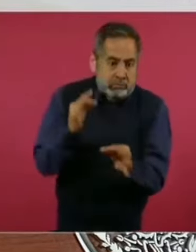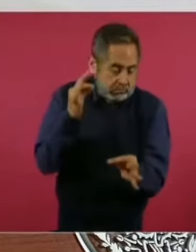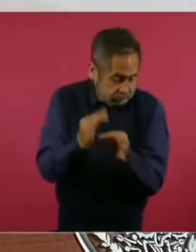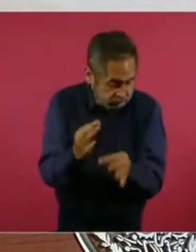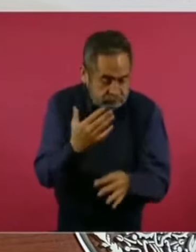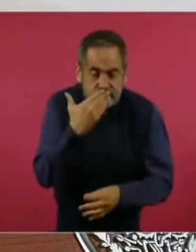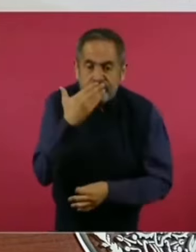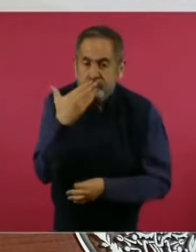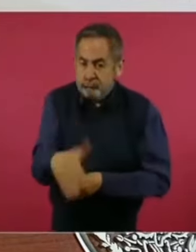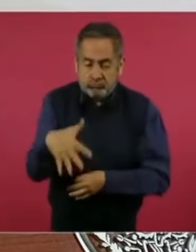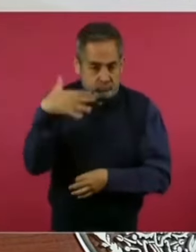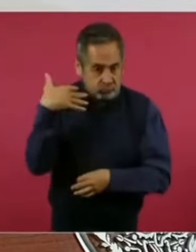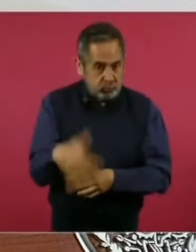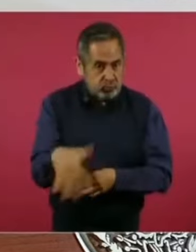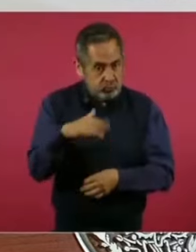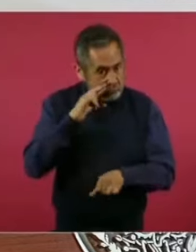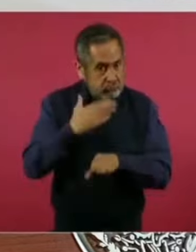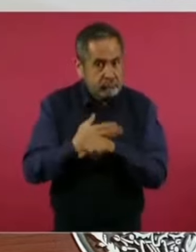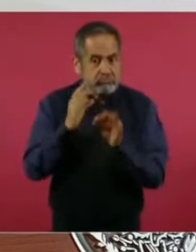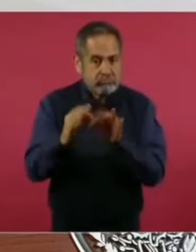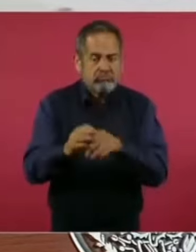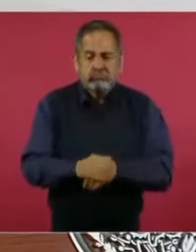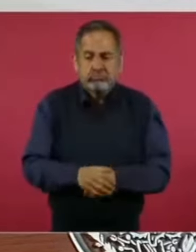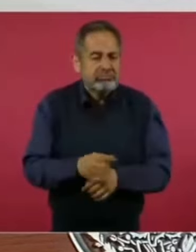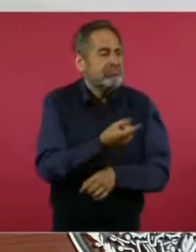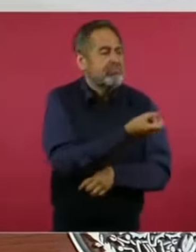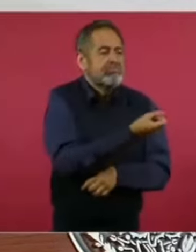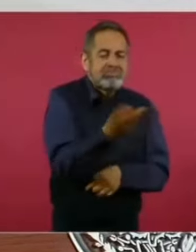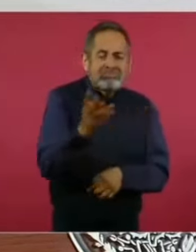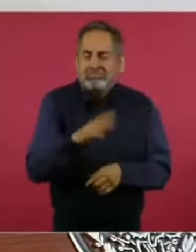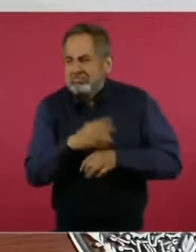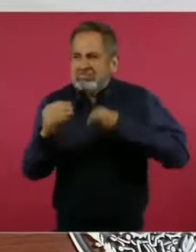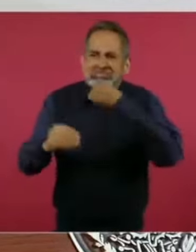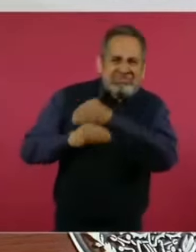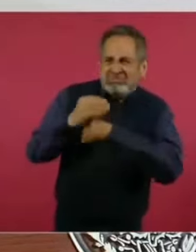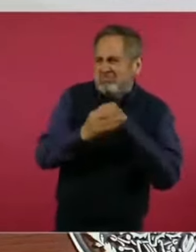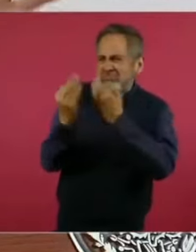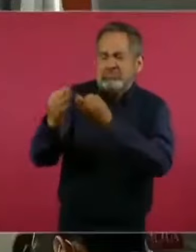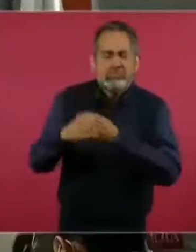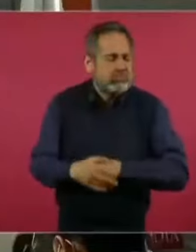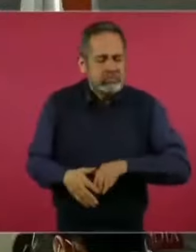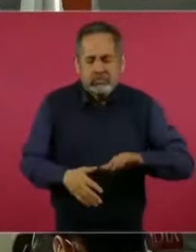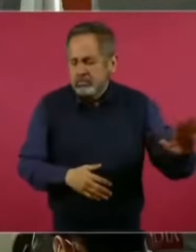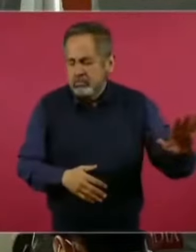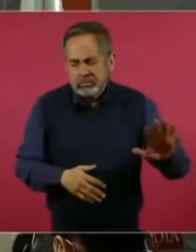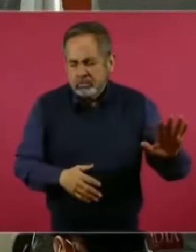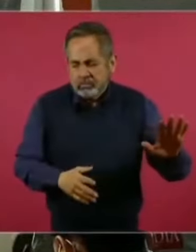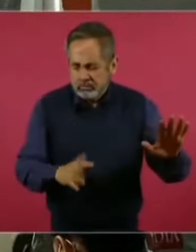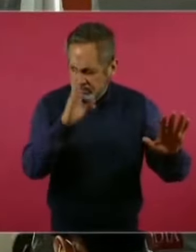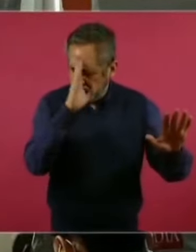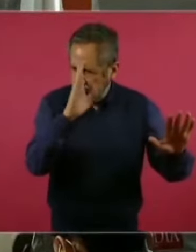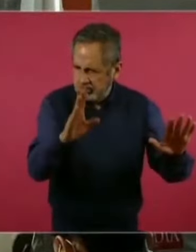frente al desparpajo